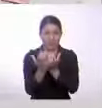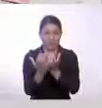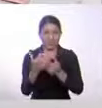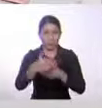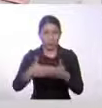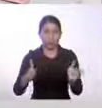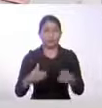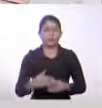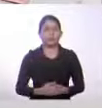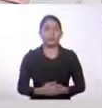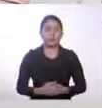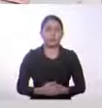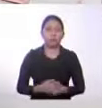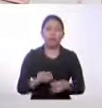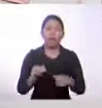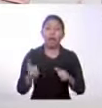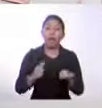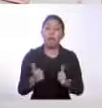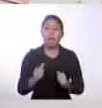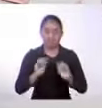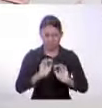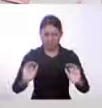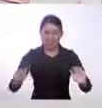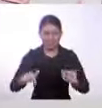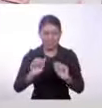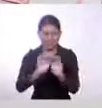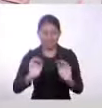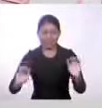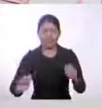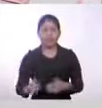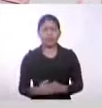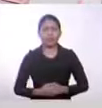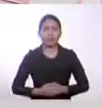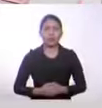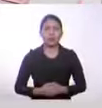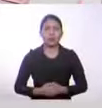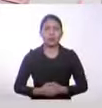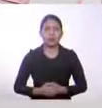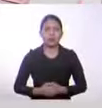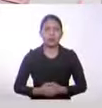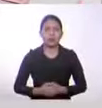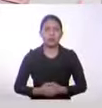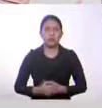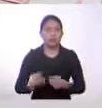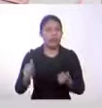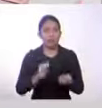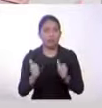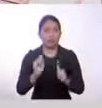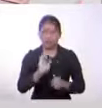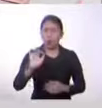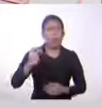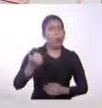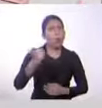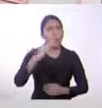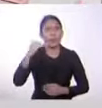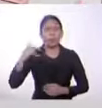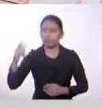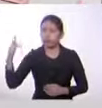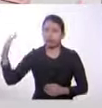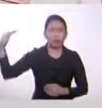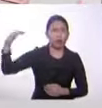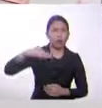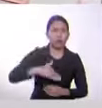vivimos. Muchas veces los niños, ¿verdad? A veces recibimos niños de otros países, por ejemplo,